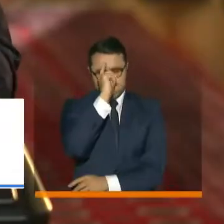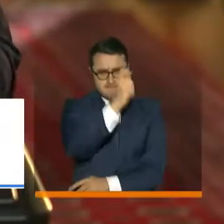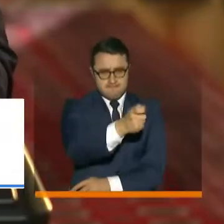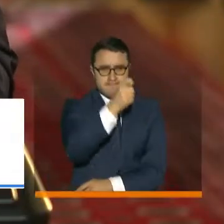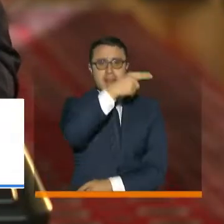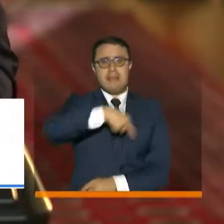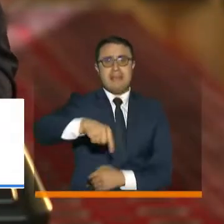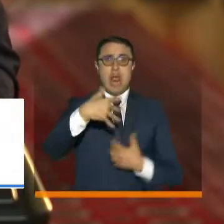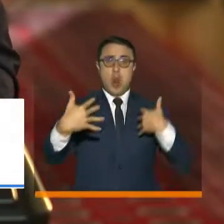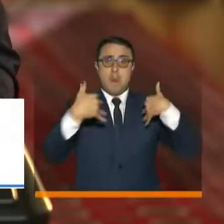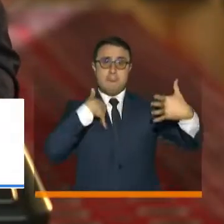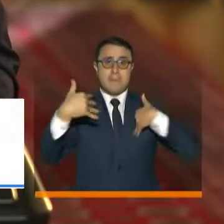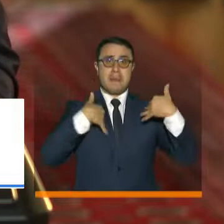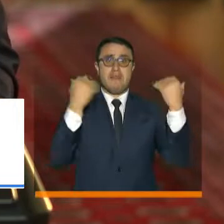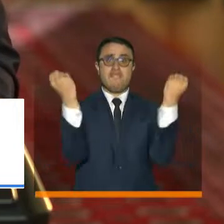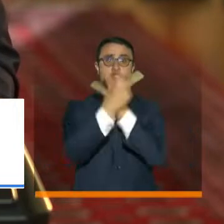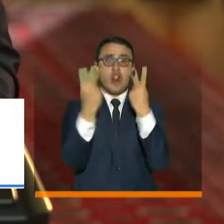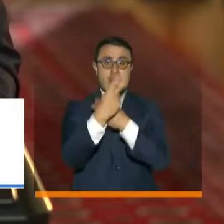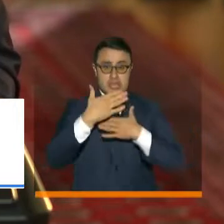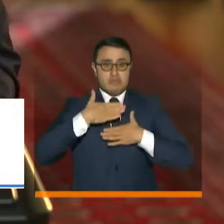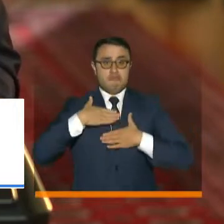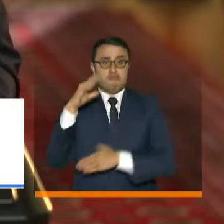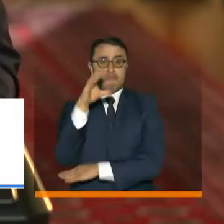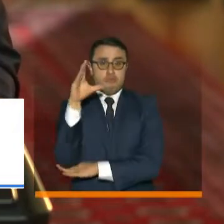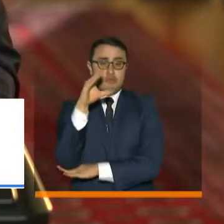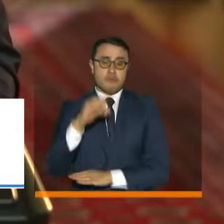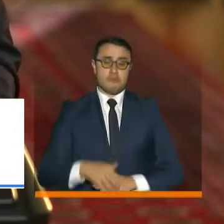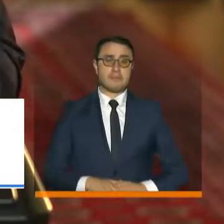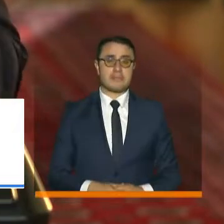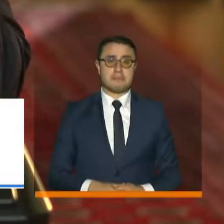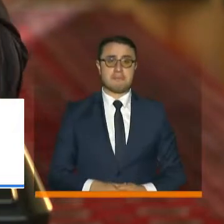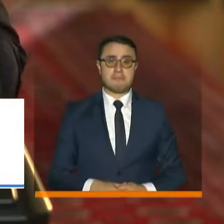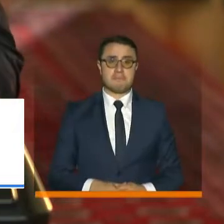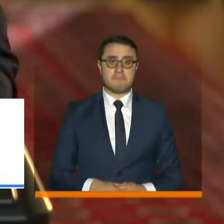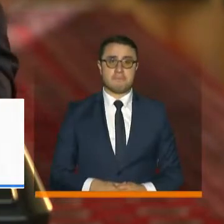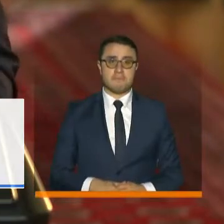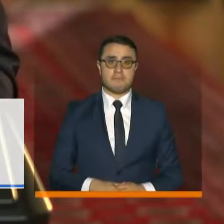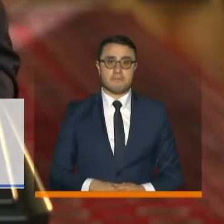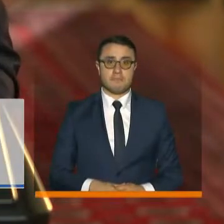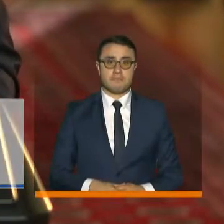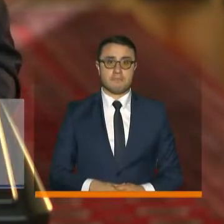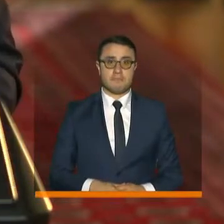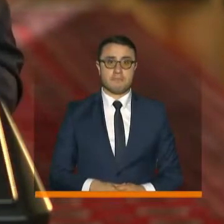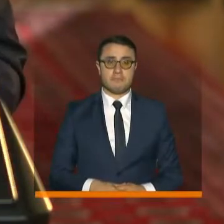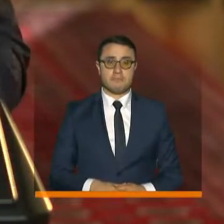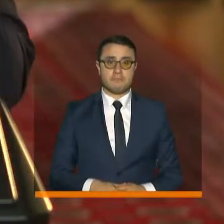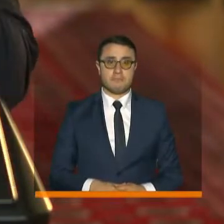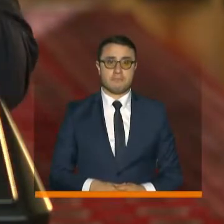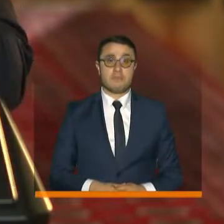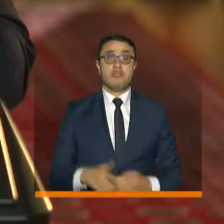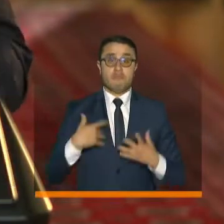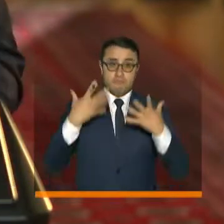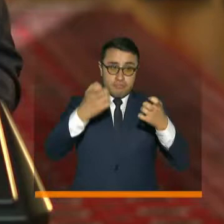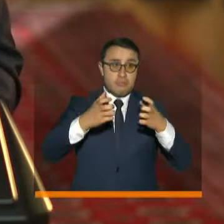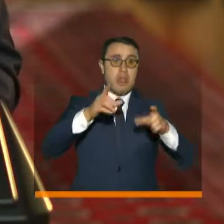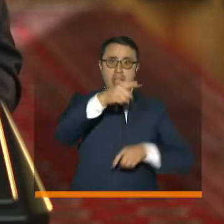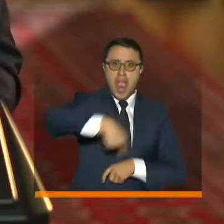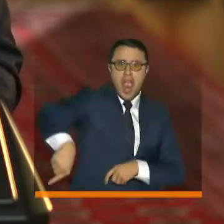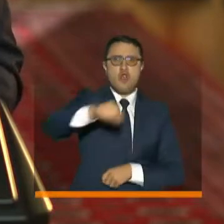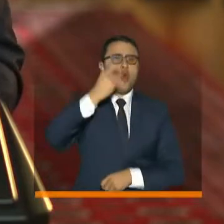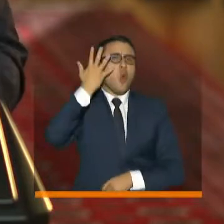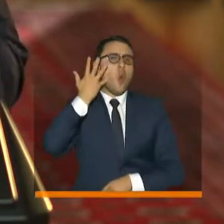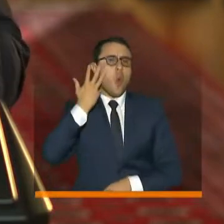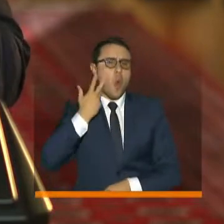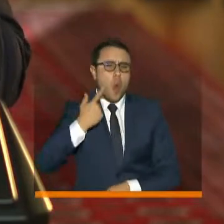la violencia en mi país. Igualmente, que quiero exaltar la labor de quienes todos los días